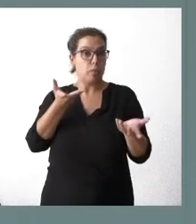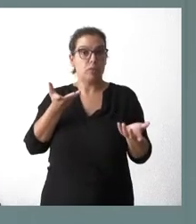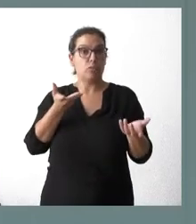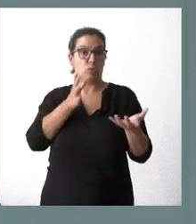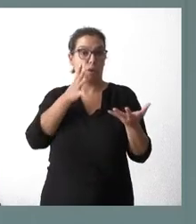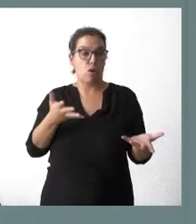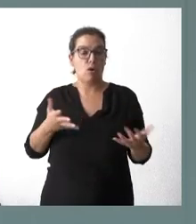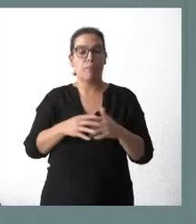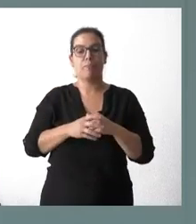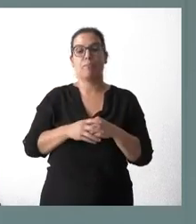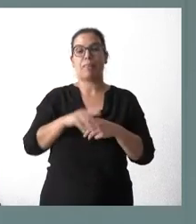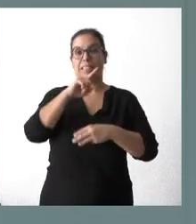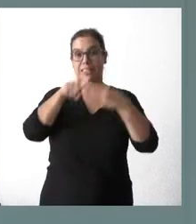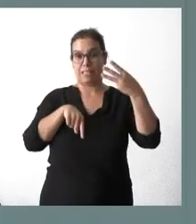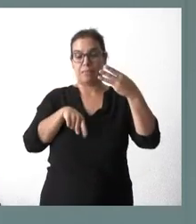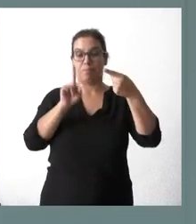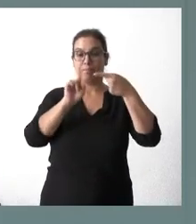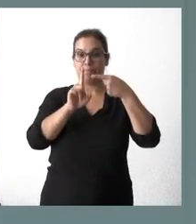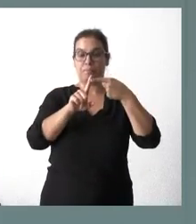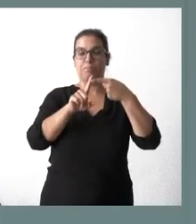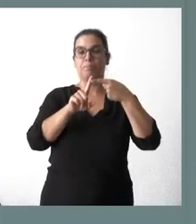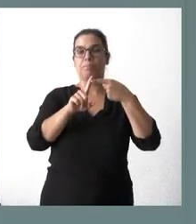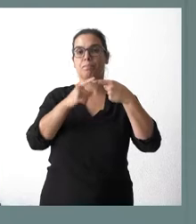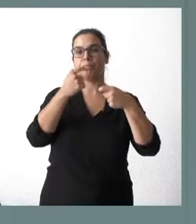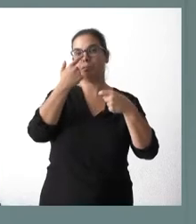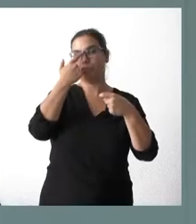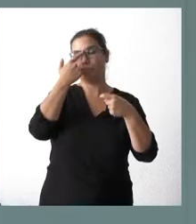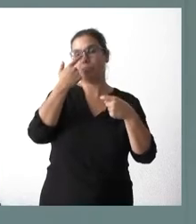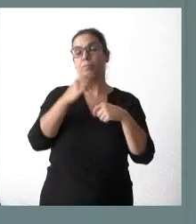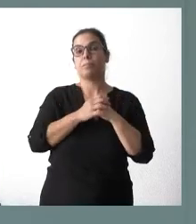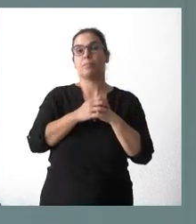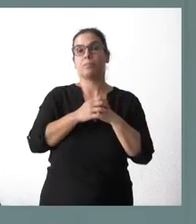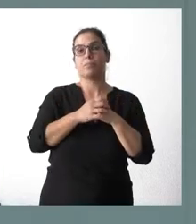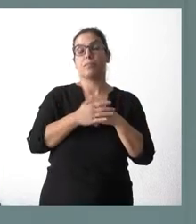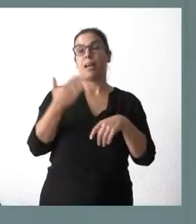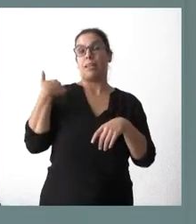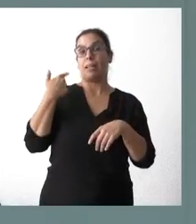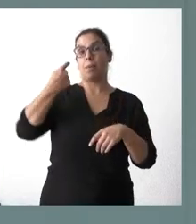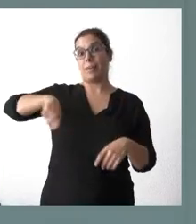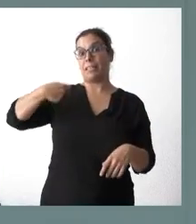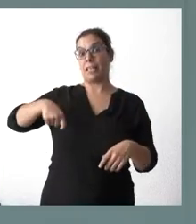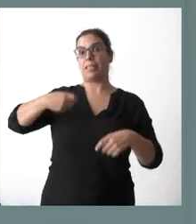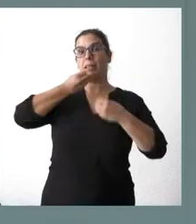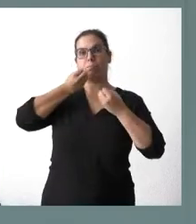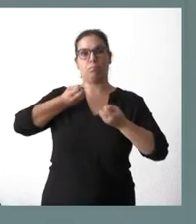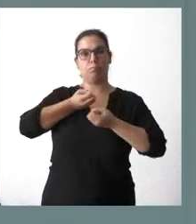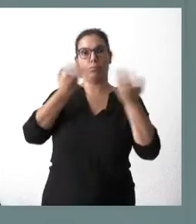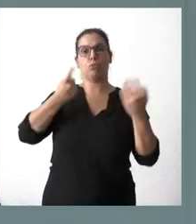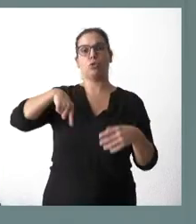momento. El primero de ellos tiene que ver con el anuncio que también ayer planteó el presidente de que enviábamos al Gobierno